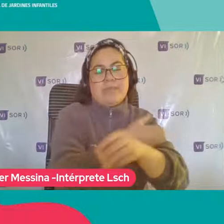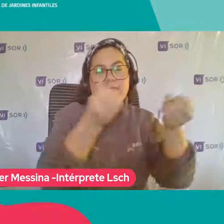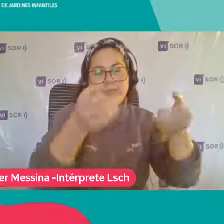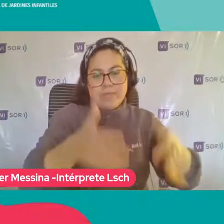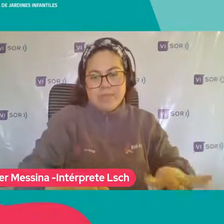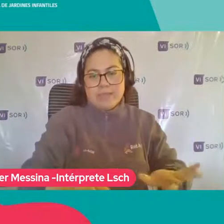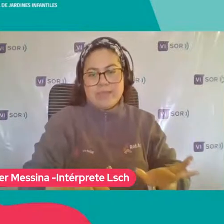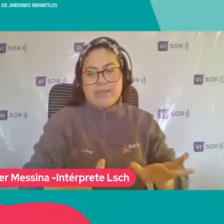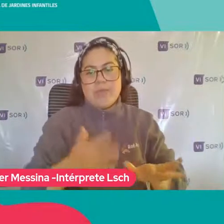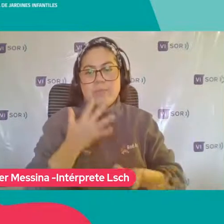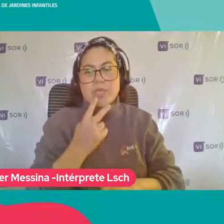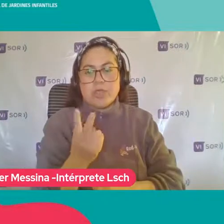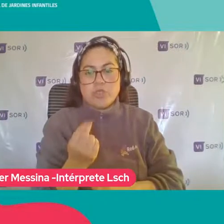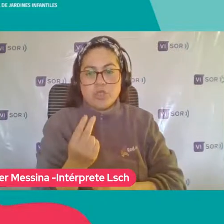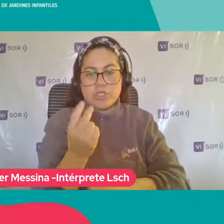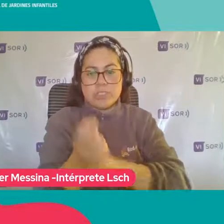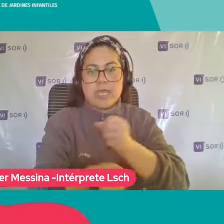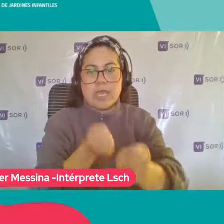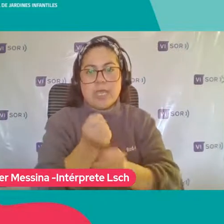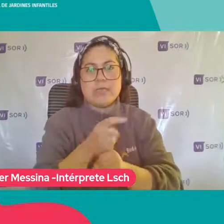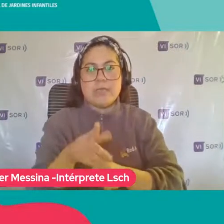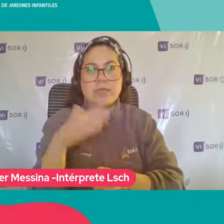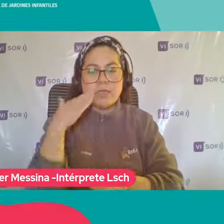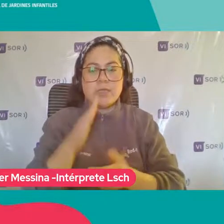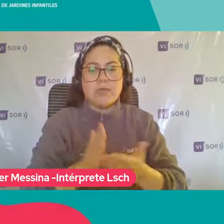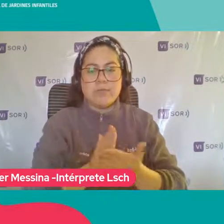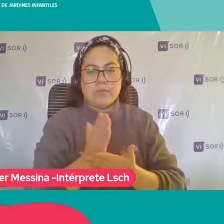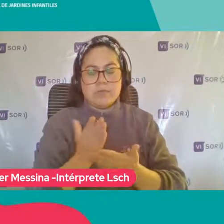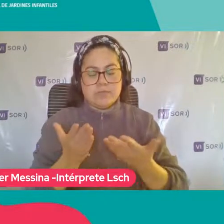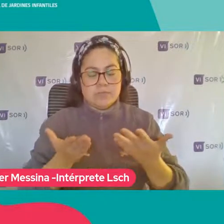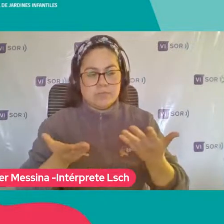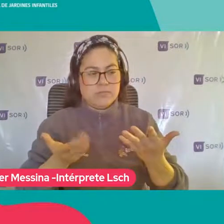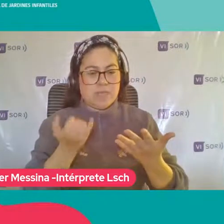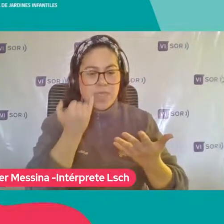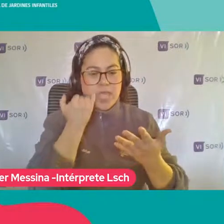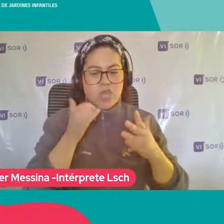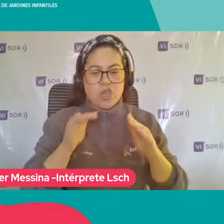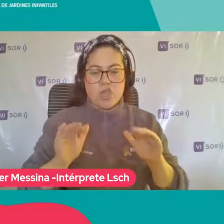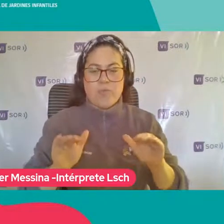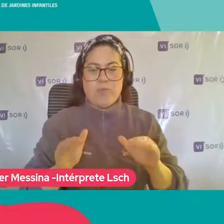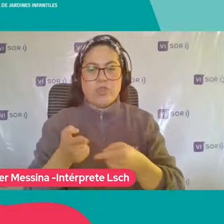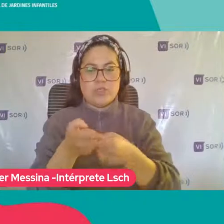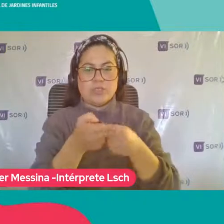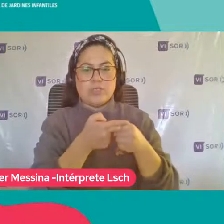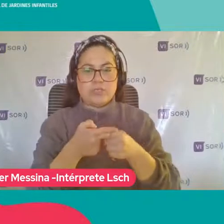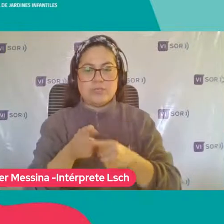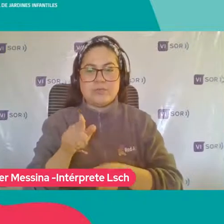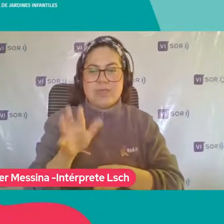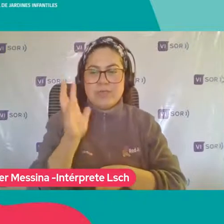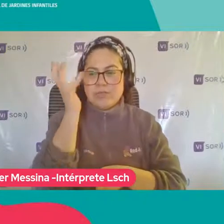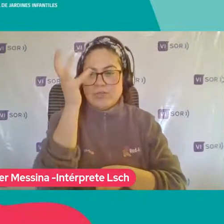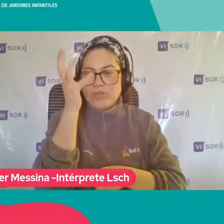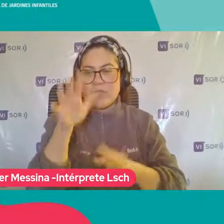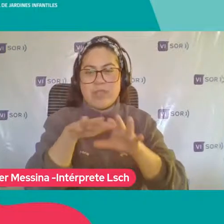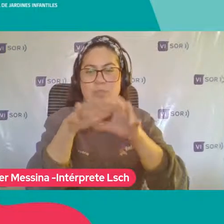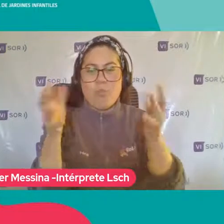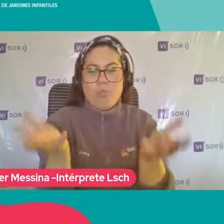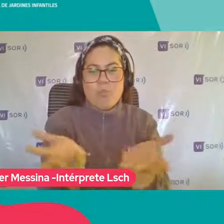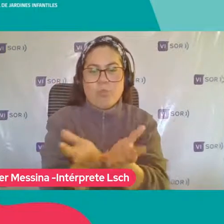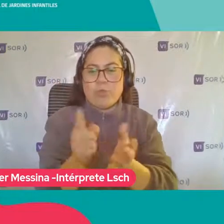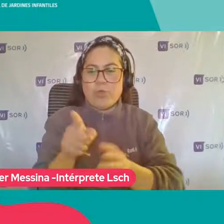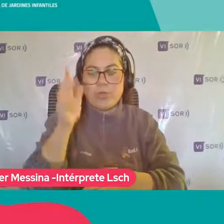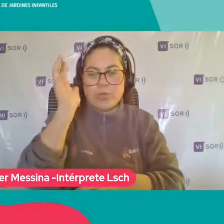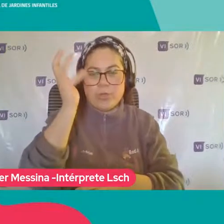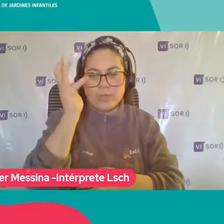menor Porque a los 12 años Ellos se empiezan A dar cuenta Como de esta Incomodidad social ¿Sí? De no entender Un poco el mundo De sentirse ajeno